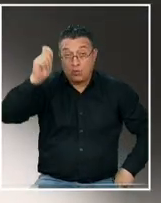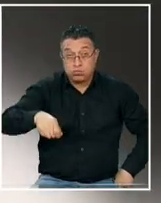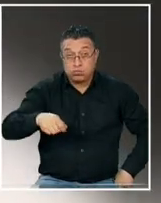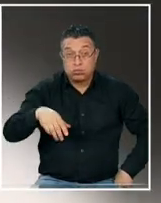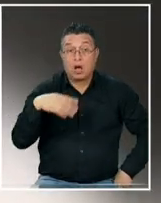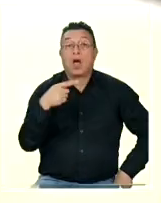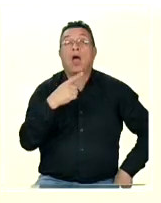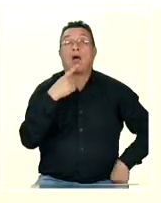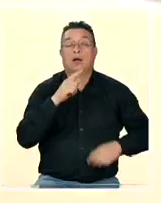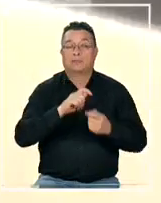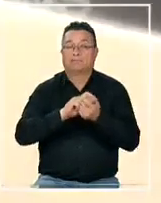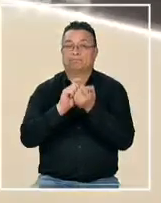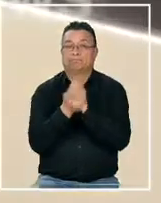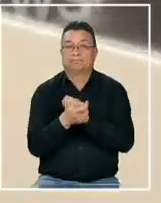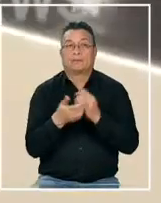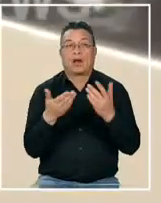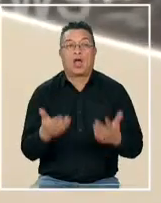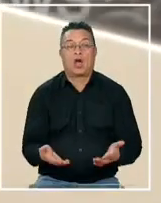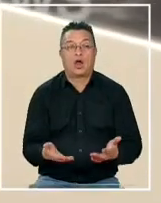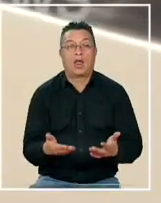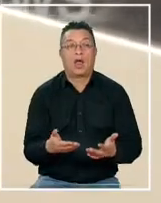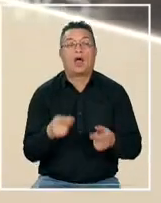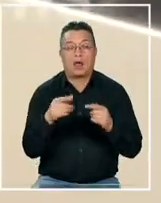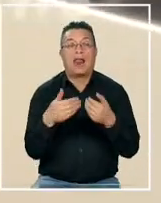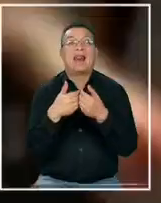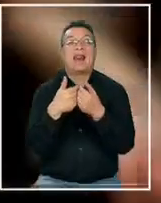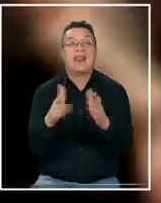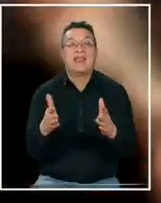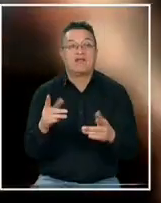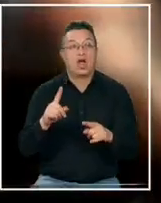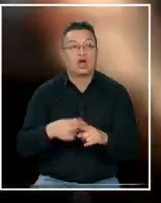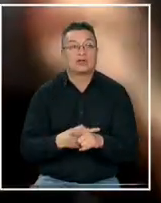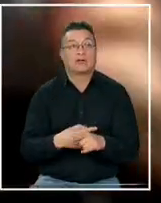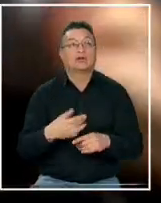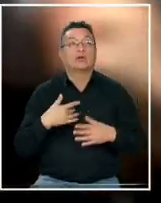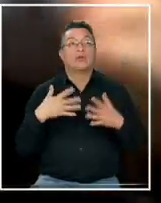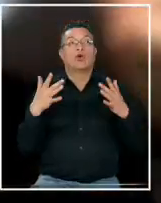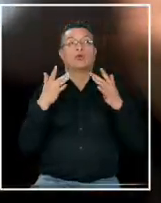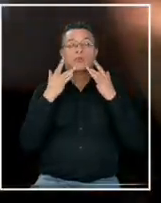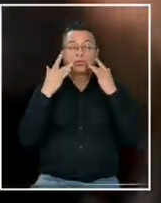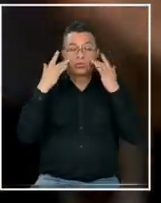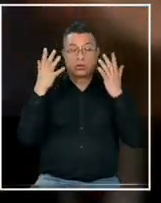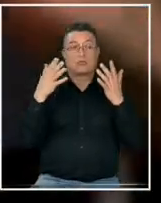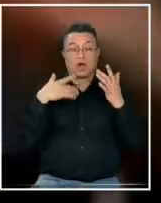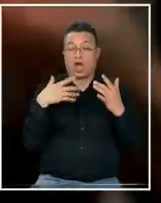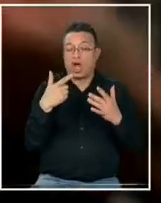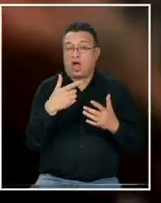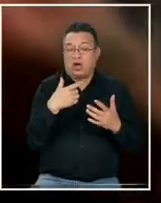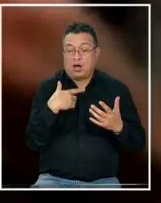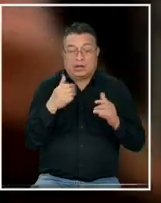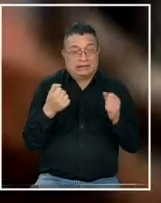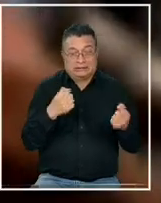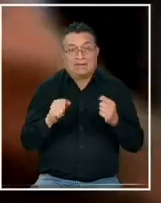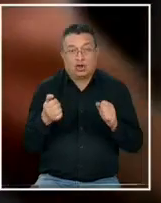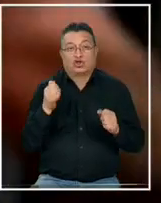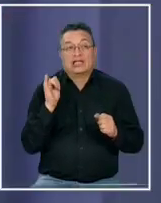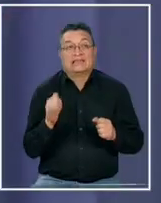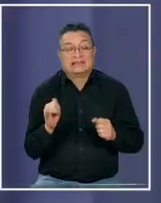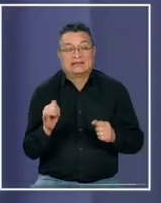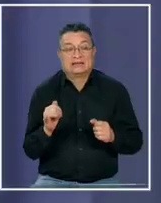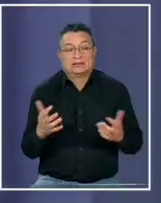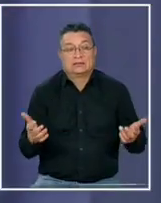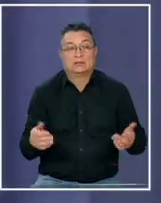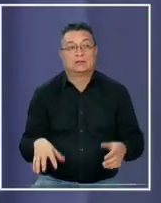sufrió un vuelco este año y le devolvió su libertad estoy tan emocionada que no es gracioso siento nervios todo